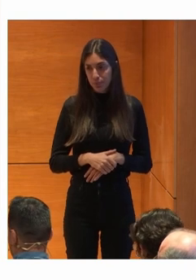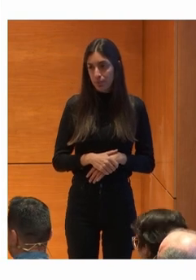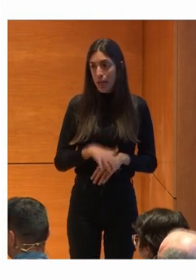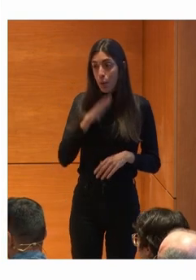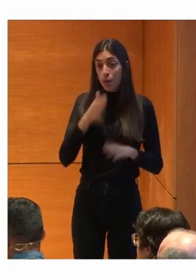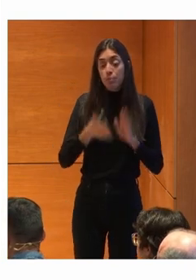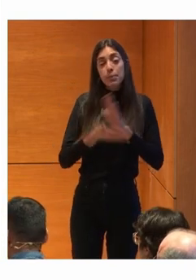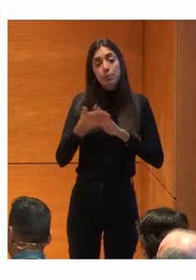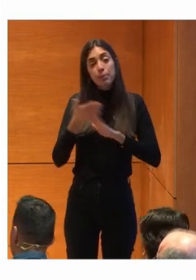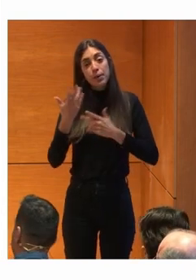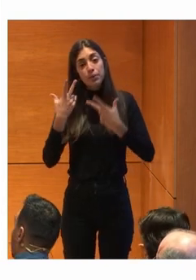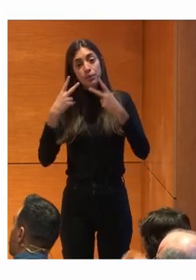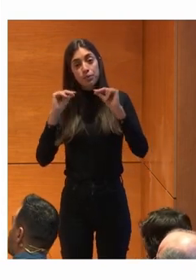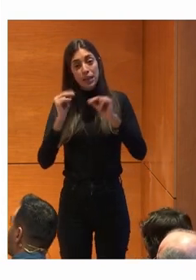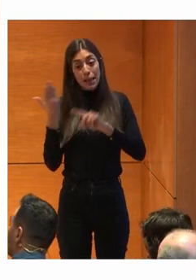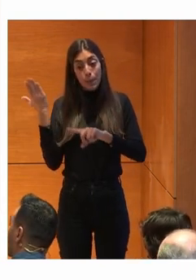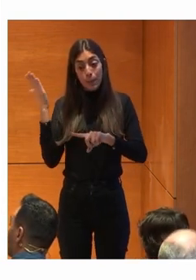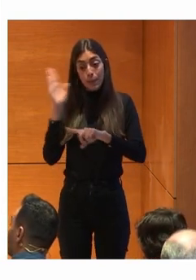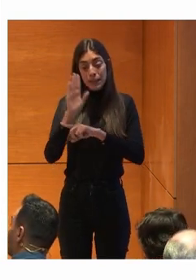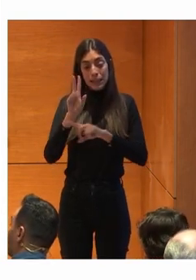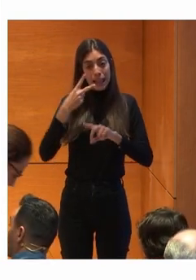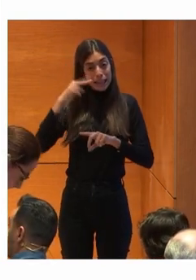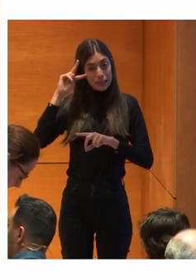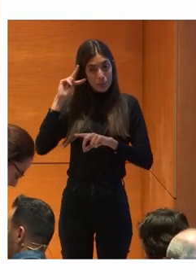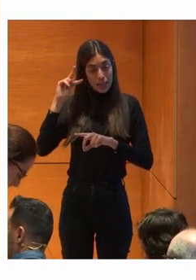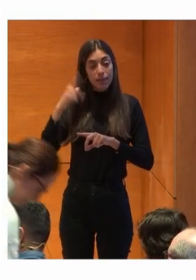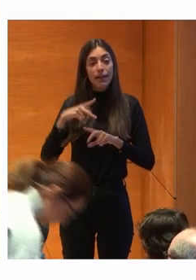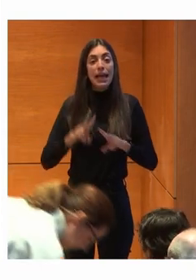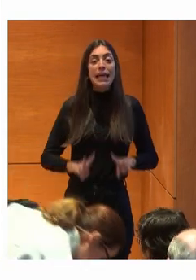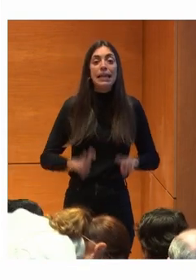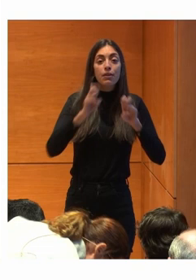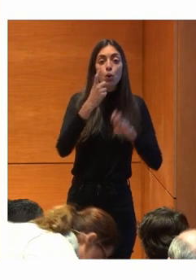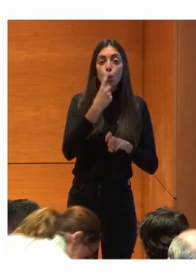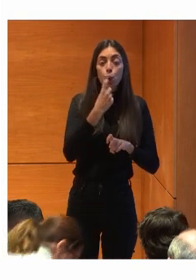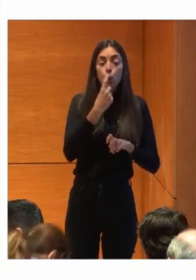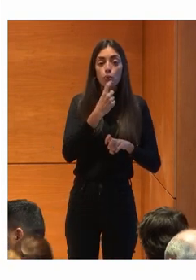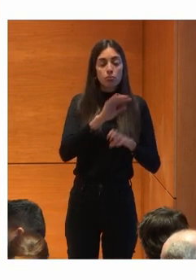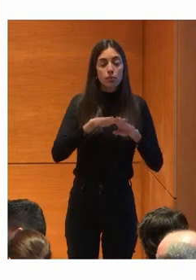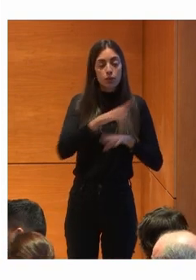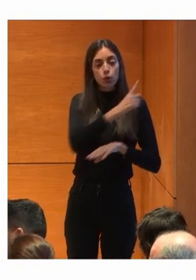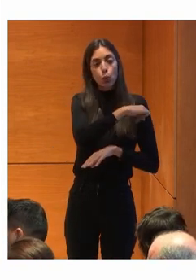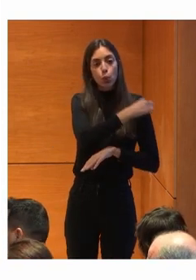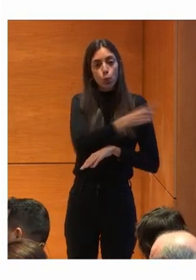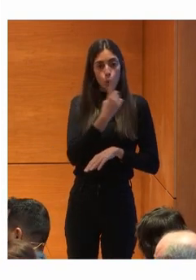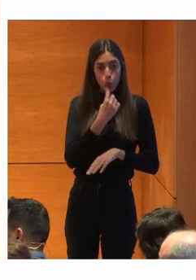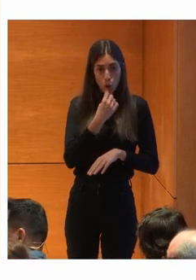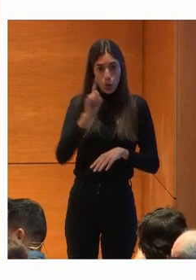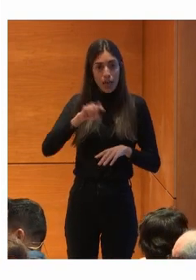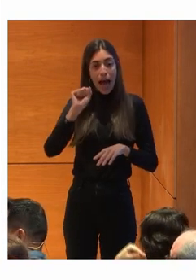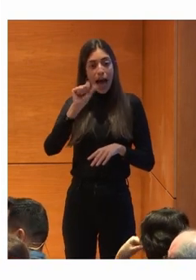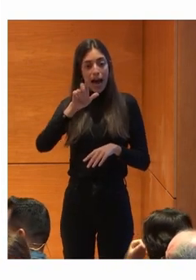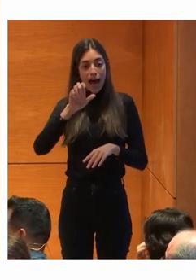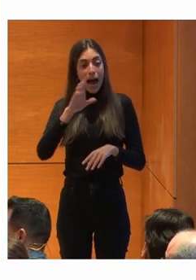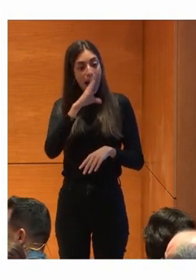Terminamos Esta presentación De experiencias Con una iniciativa De Cruz Roja Y Alesa Os presento